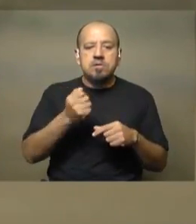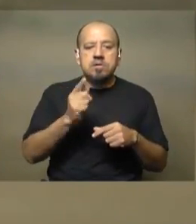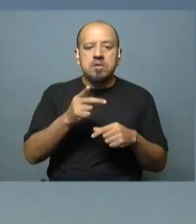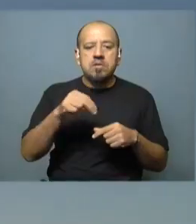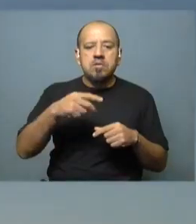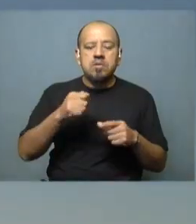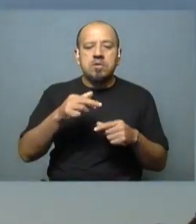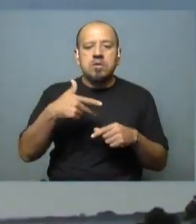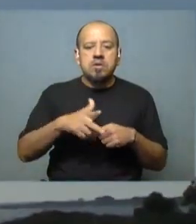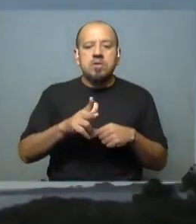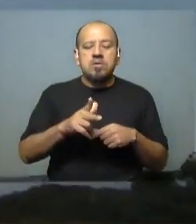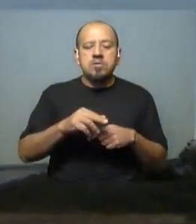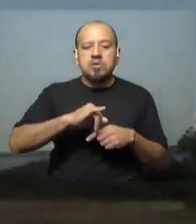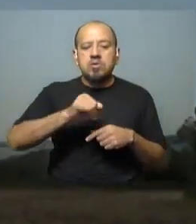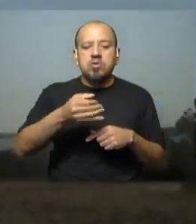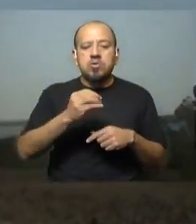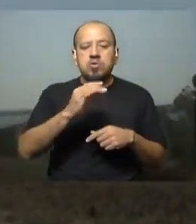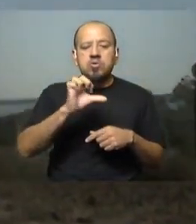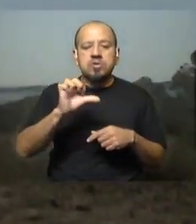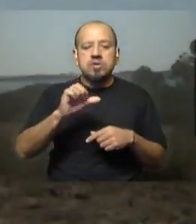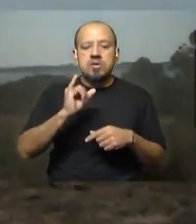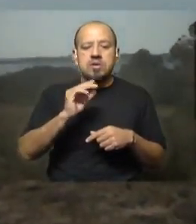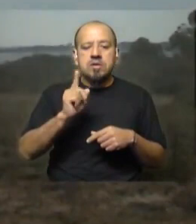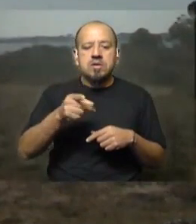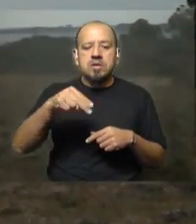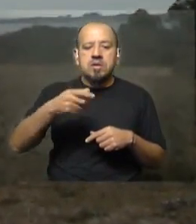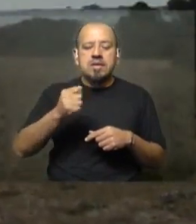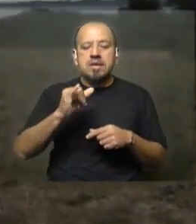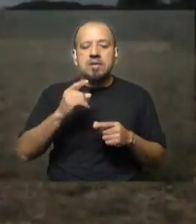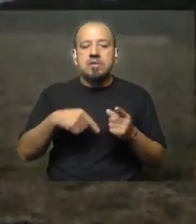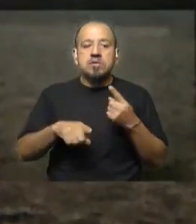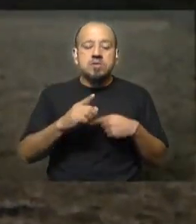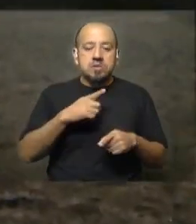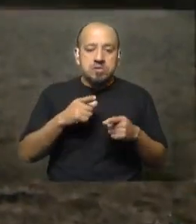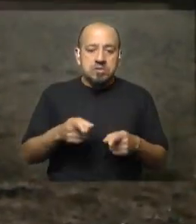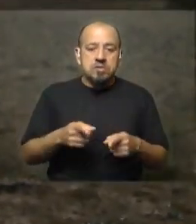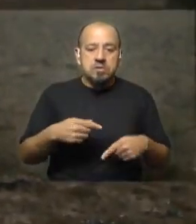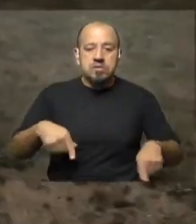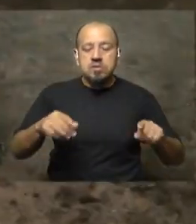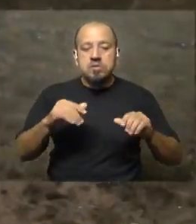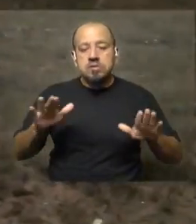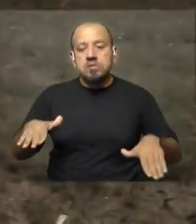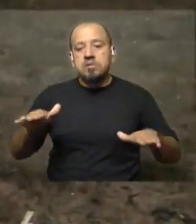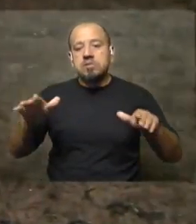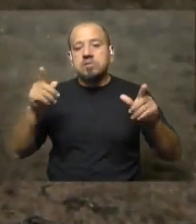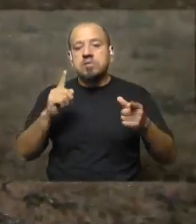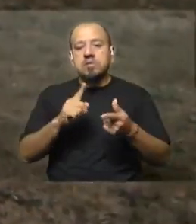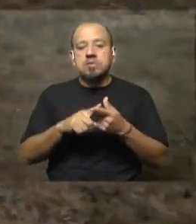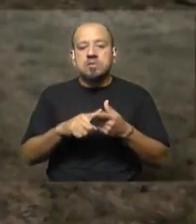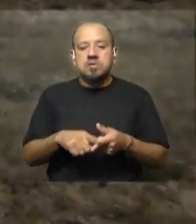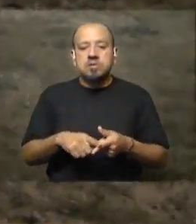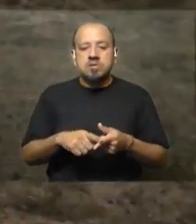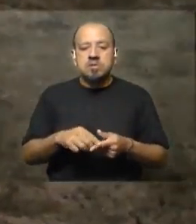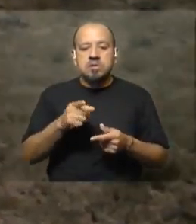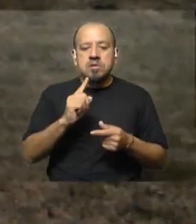la laguna de José Ignacio. La actividad del kitesurf seguramente va a impactar a las aves, al igual que en la laguna de